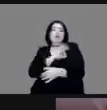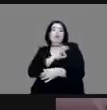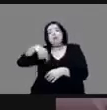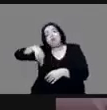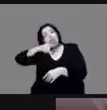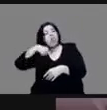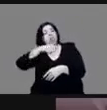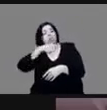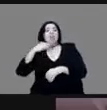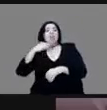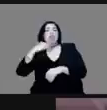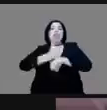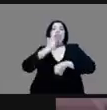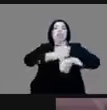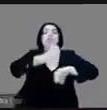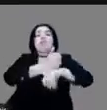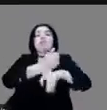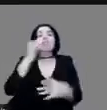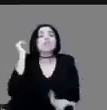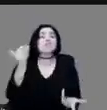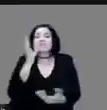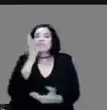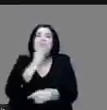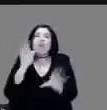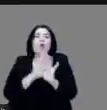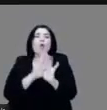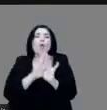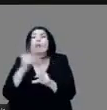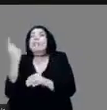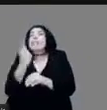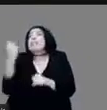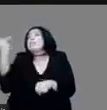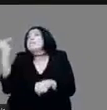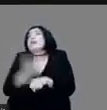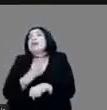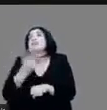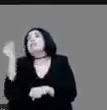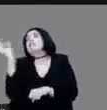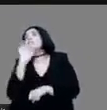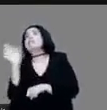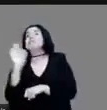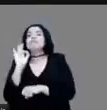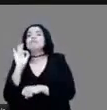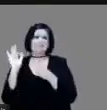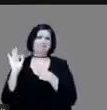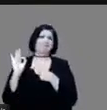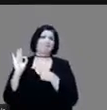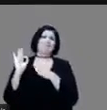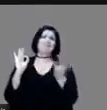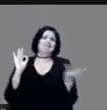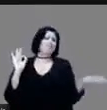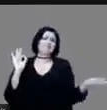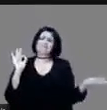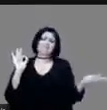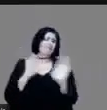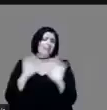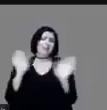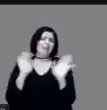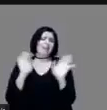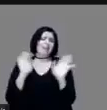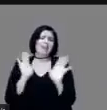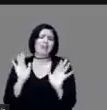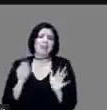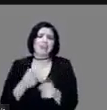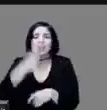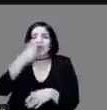hubiera sido yo creo que con la expansión española esta en cierta forma era